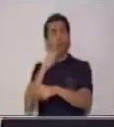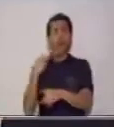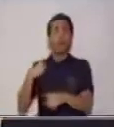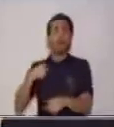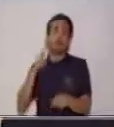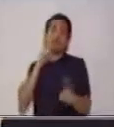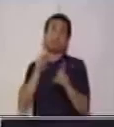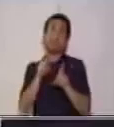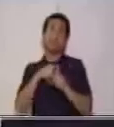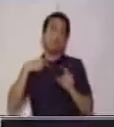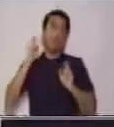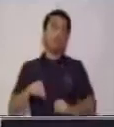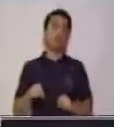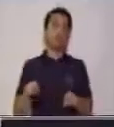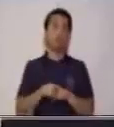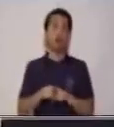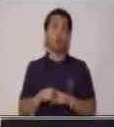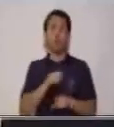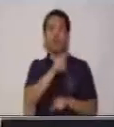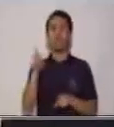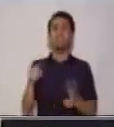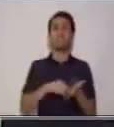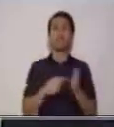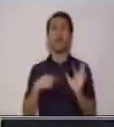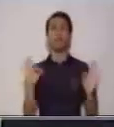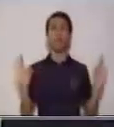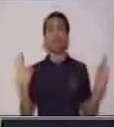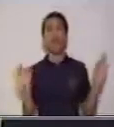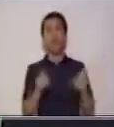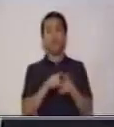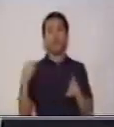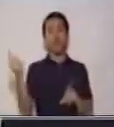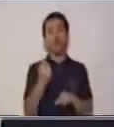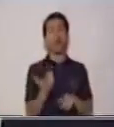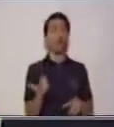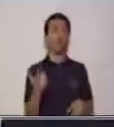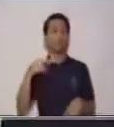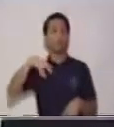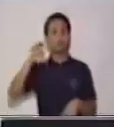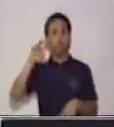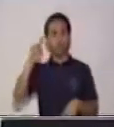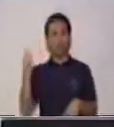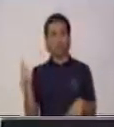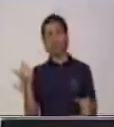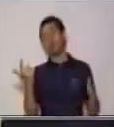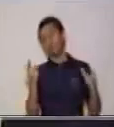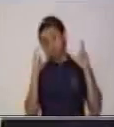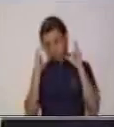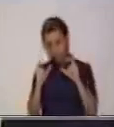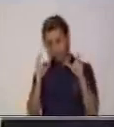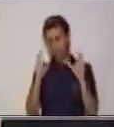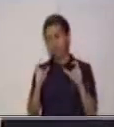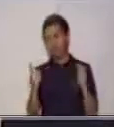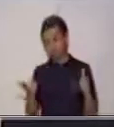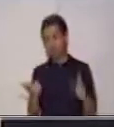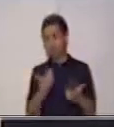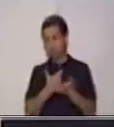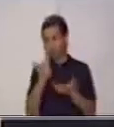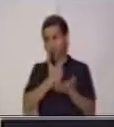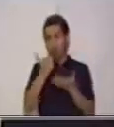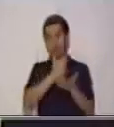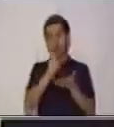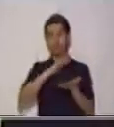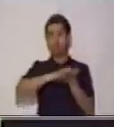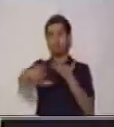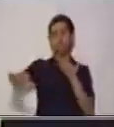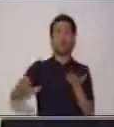porque todos lo tienen, entonces yo también lo debo tener. Así que hay que tener mucho cuidado con lo que vas a adquirir.